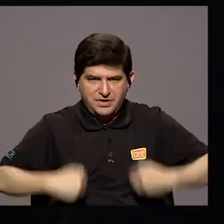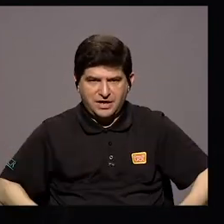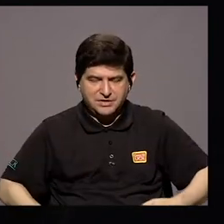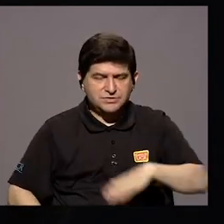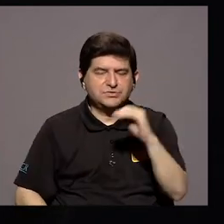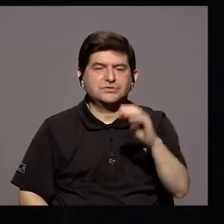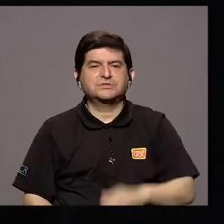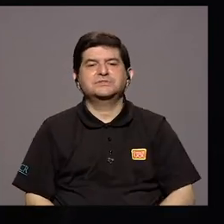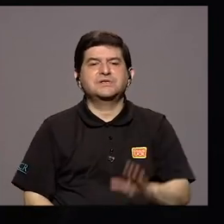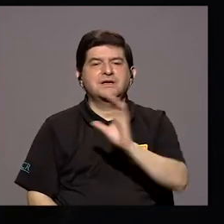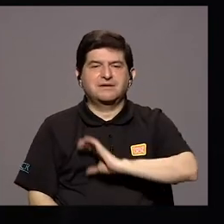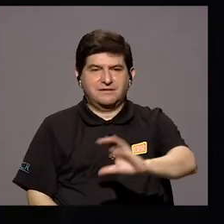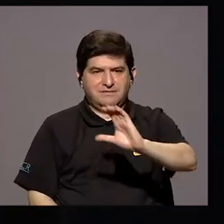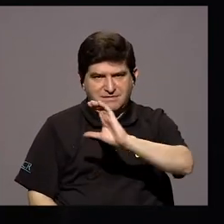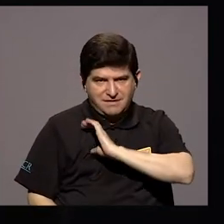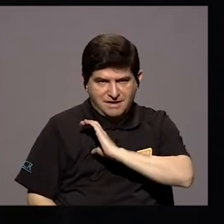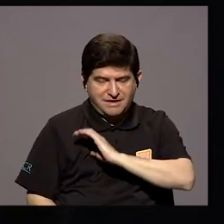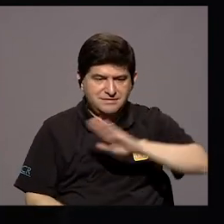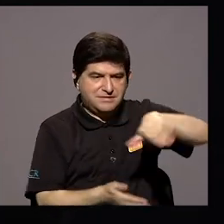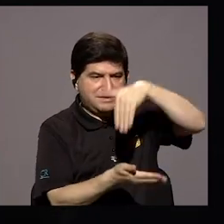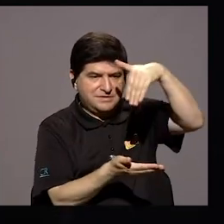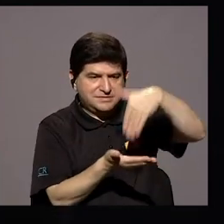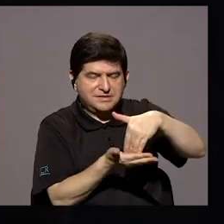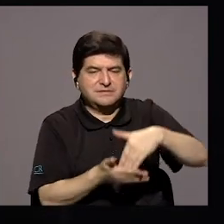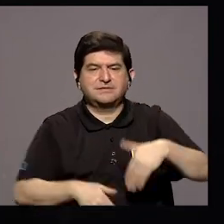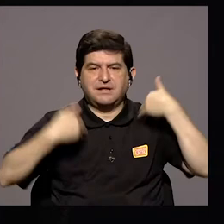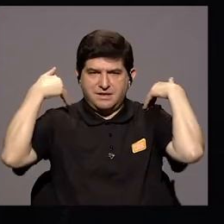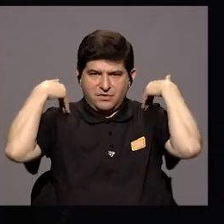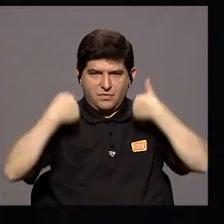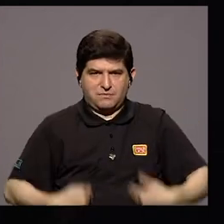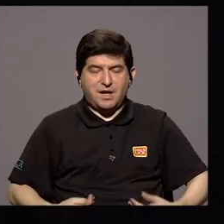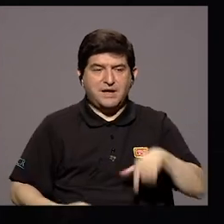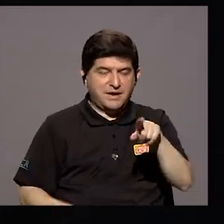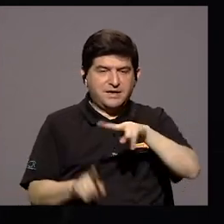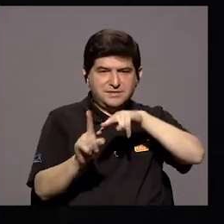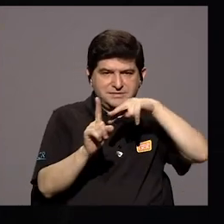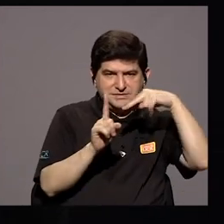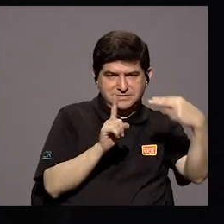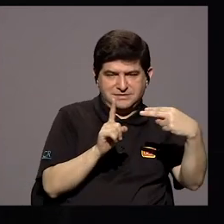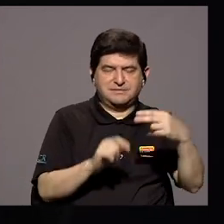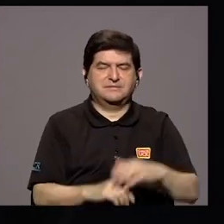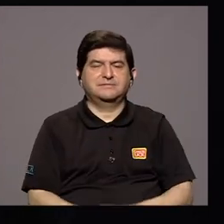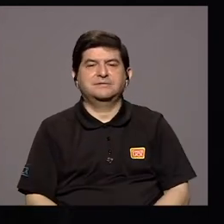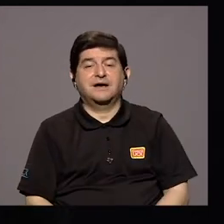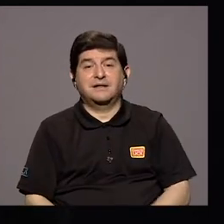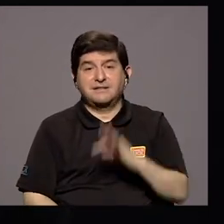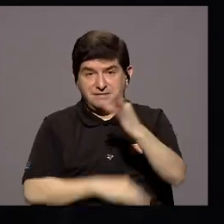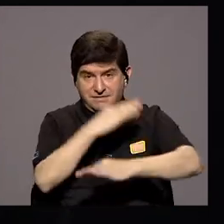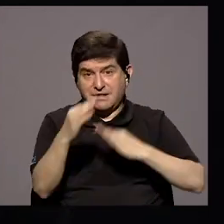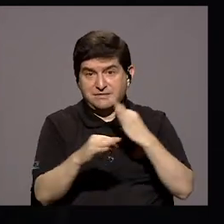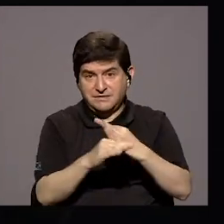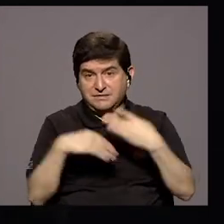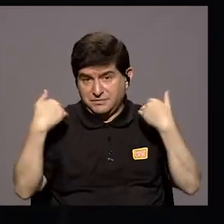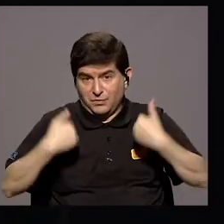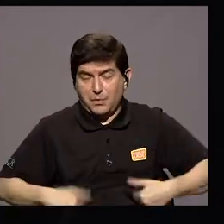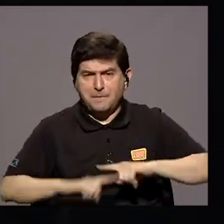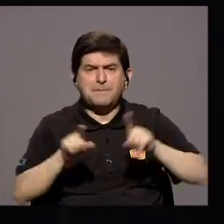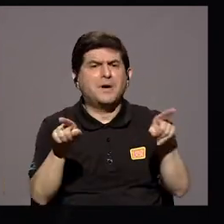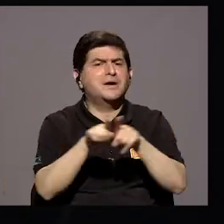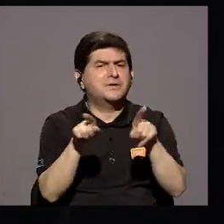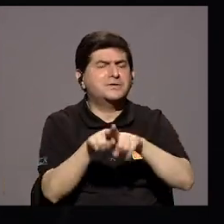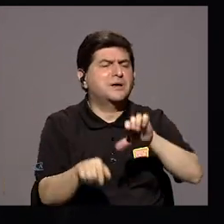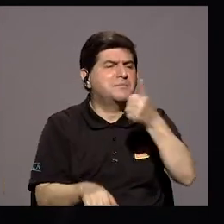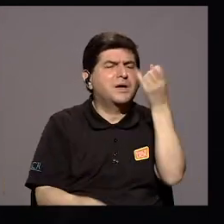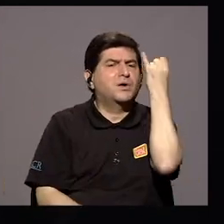Derechos Humanos Y Desde La Condición Central Del Ser Humano Y Eso Es La Mirada Humanista Pero Al Lado De